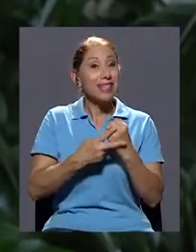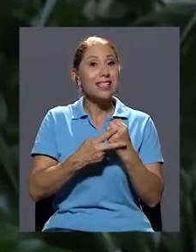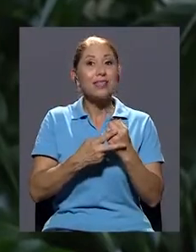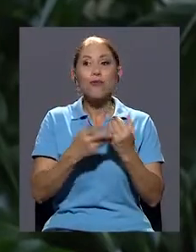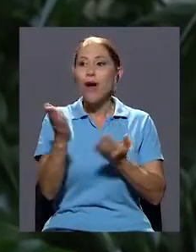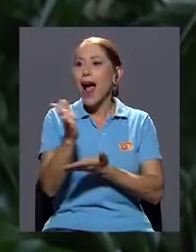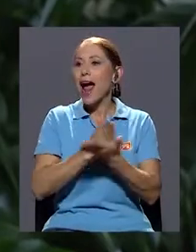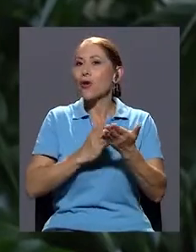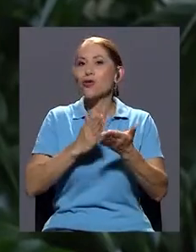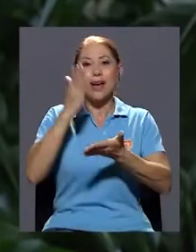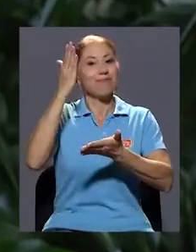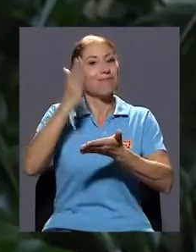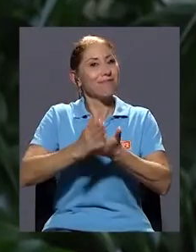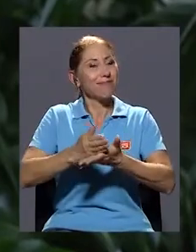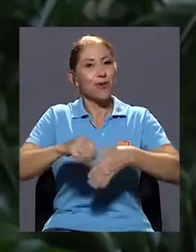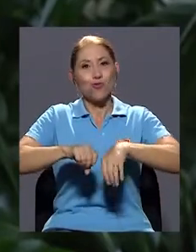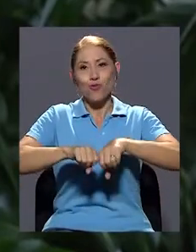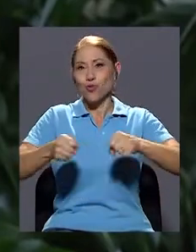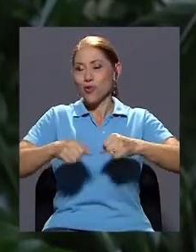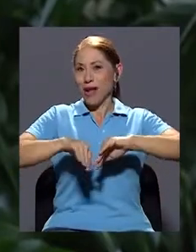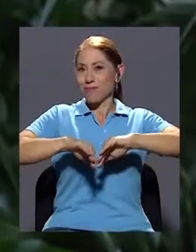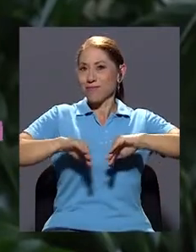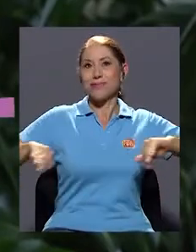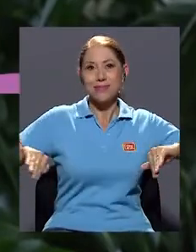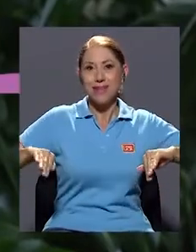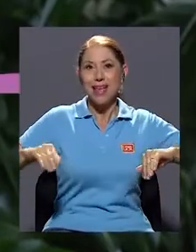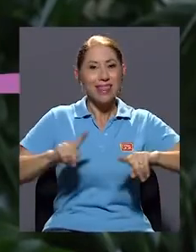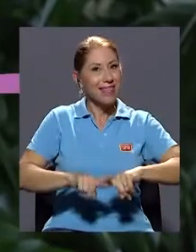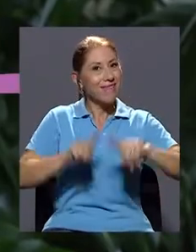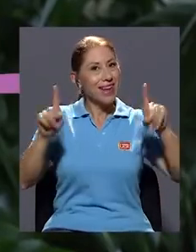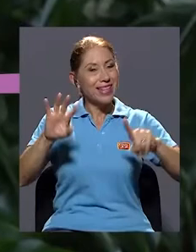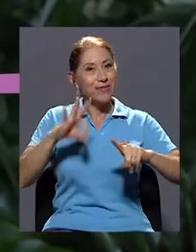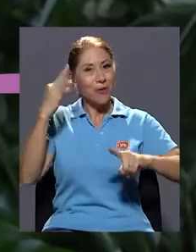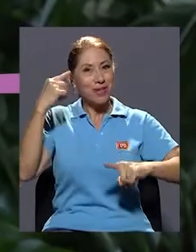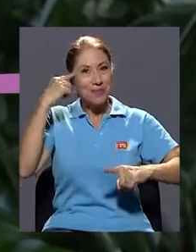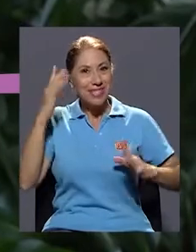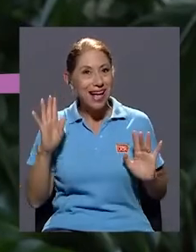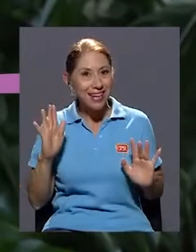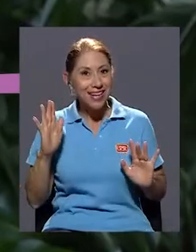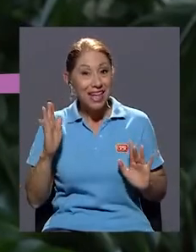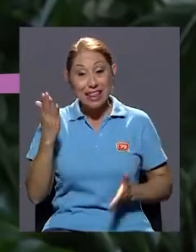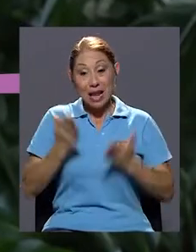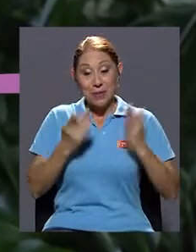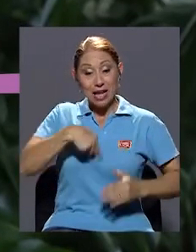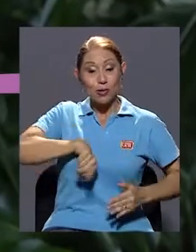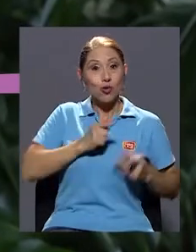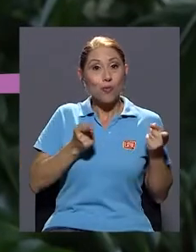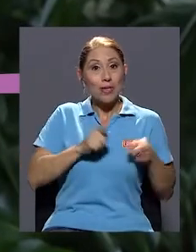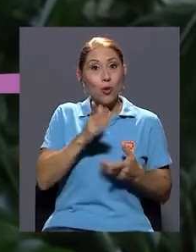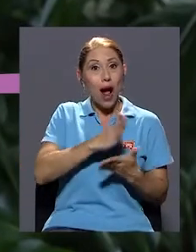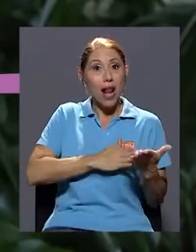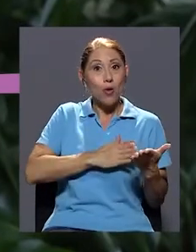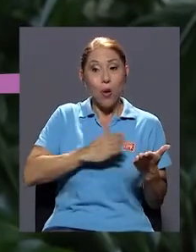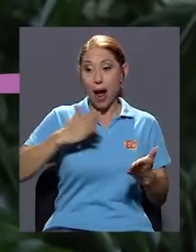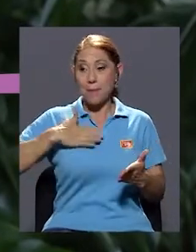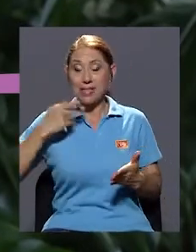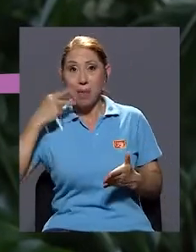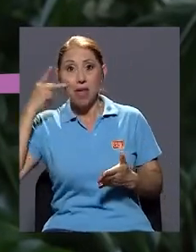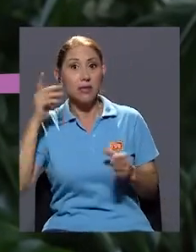un paso de ruptura donde nos distanciamos de formas de pensar, donde nos pasó algo que a nuestros padres no les pasó